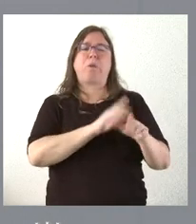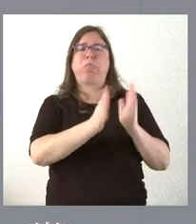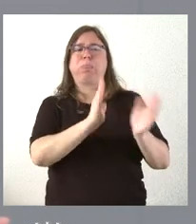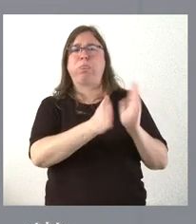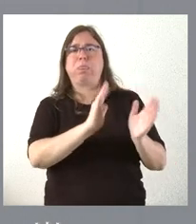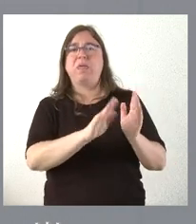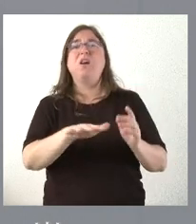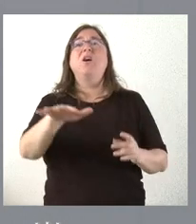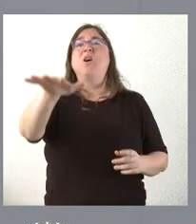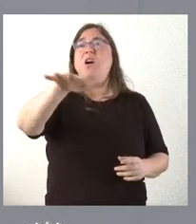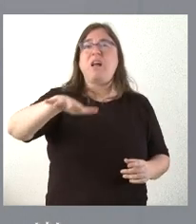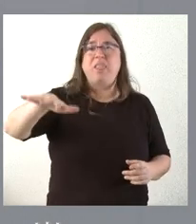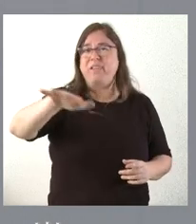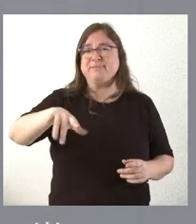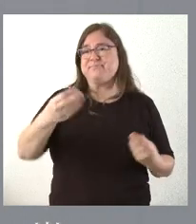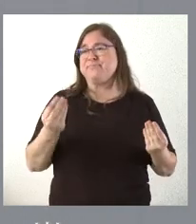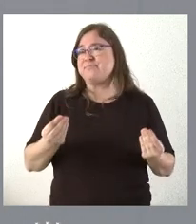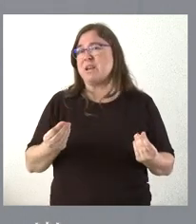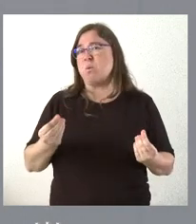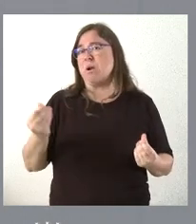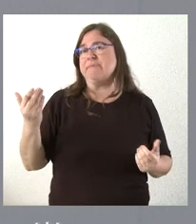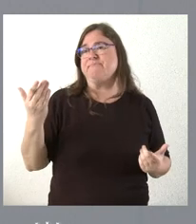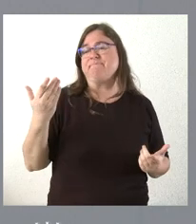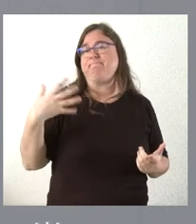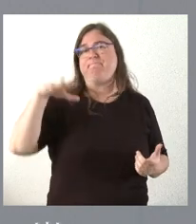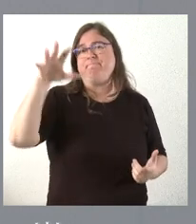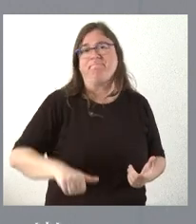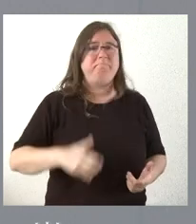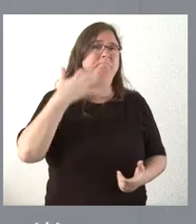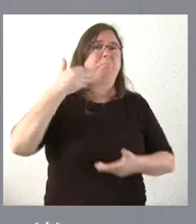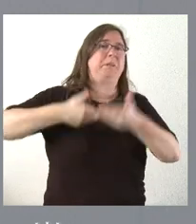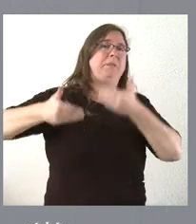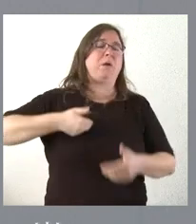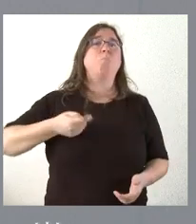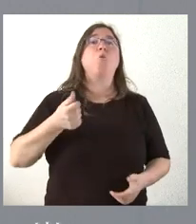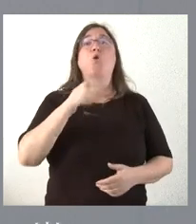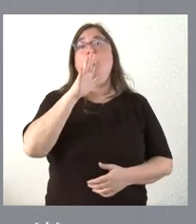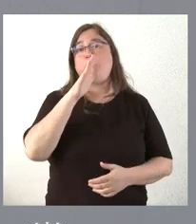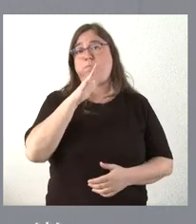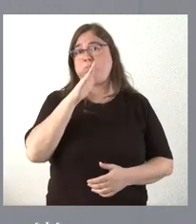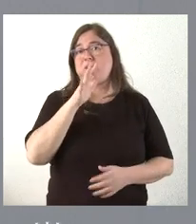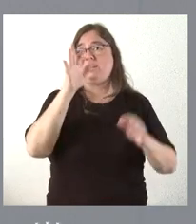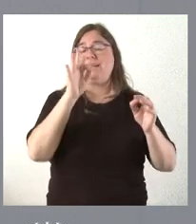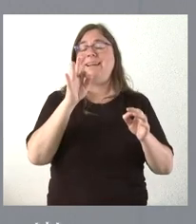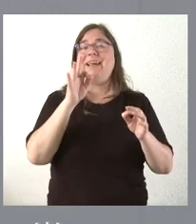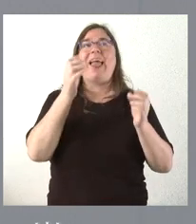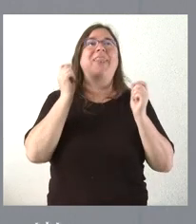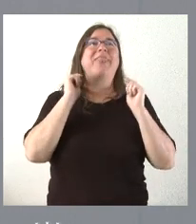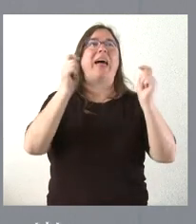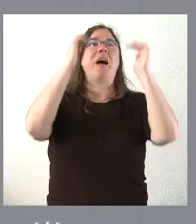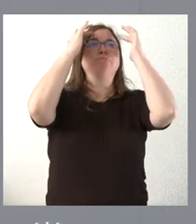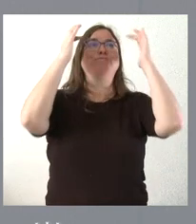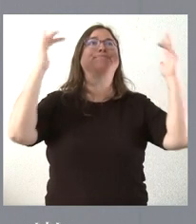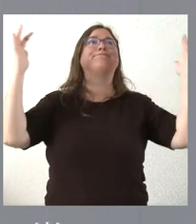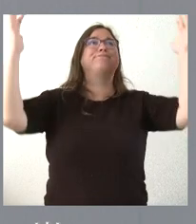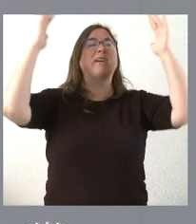ubicaciones de muy poca demanda. Por eso desde aquí insistimos en esa oportunidad de que no se creen falsas expectativas